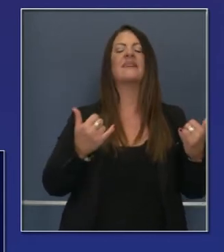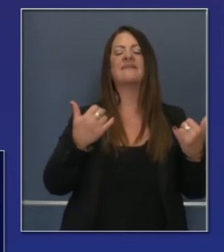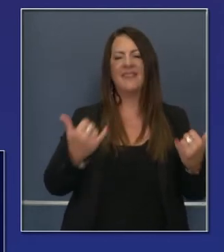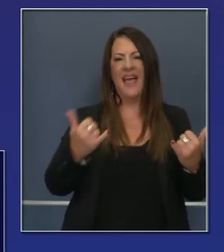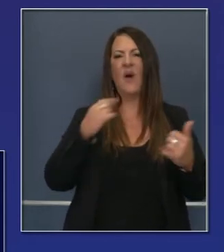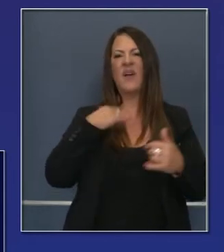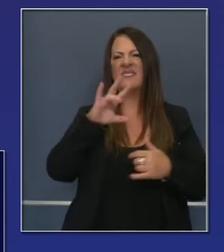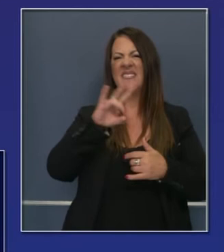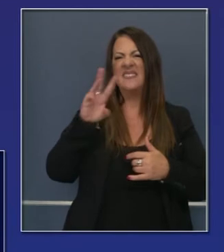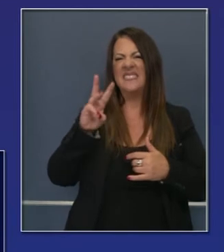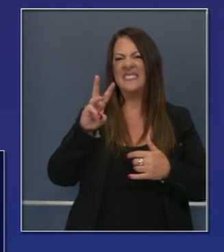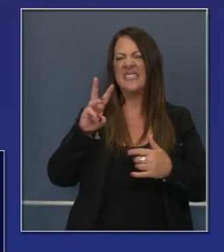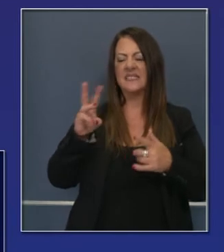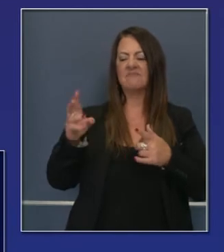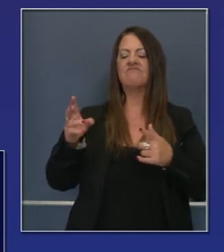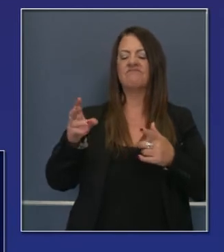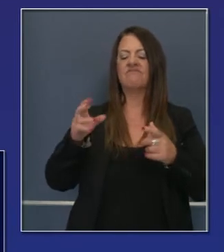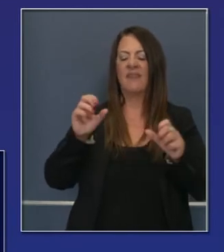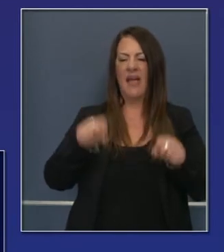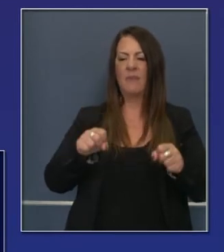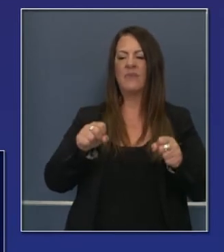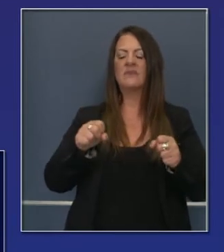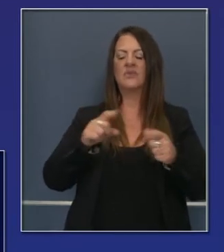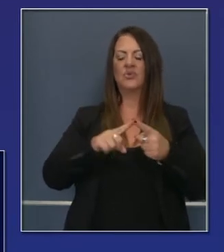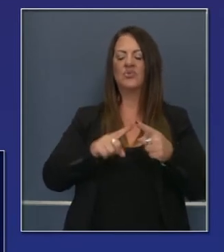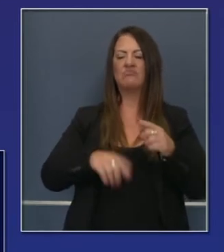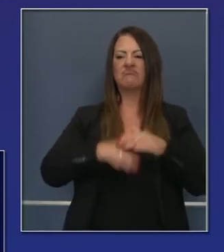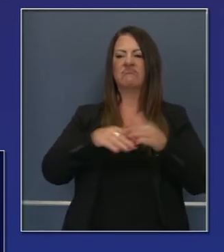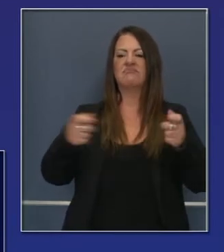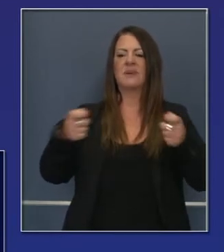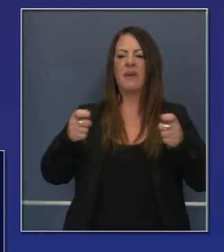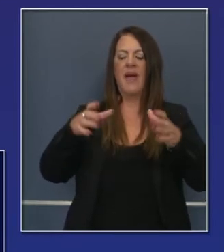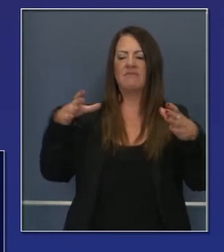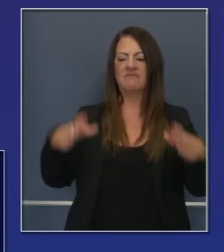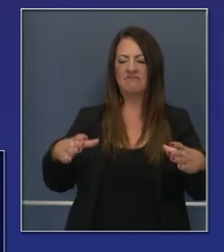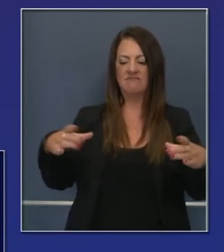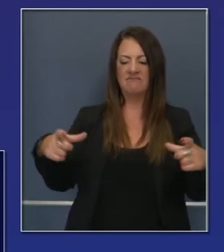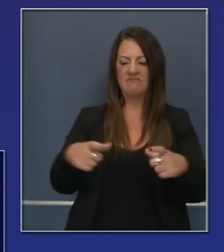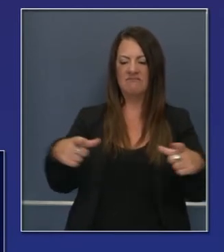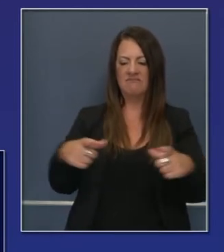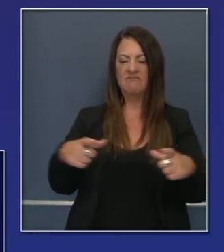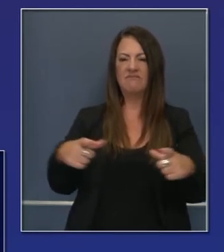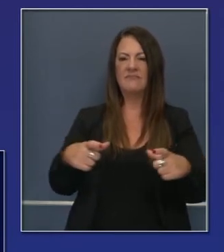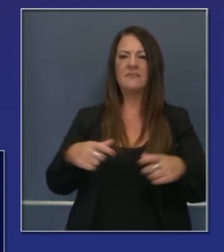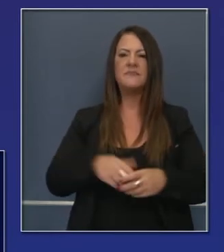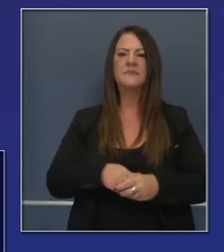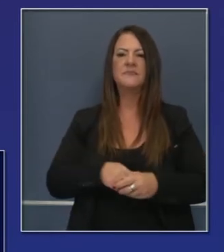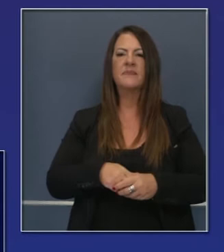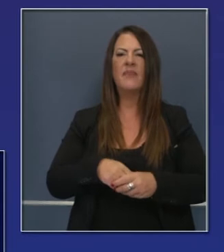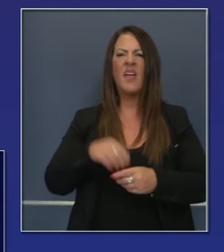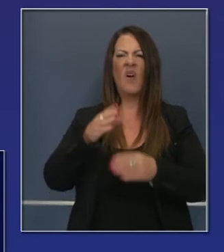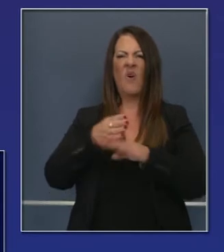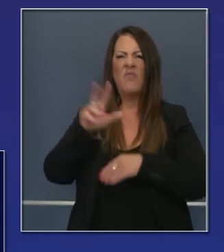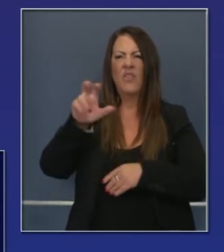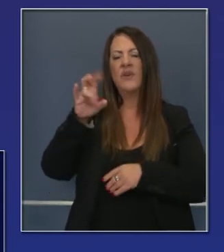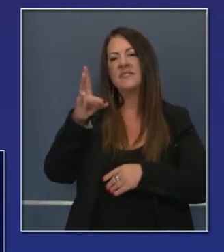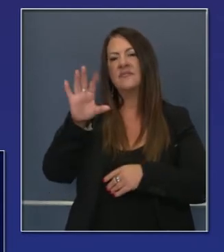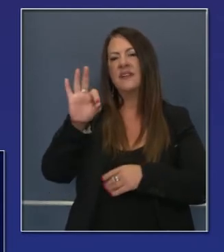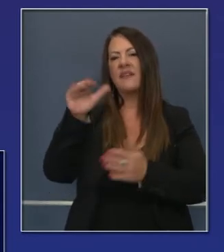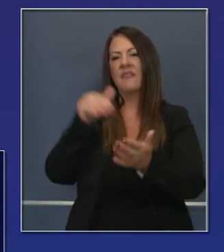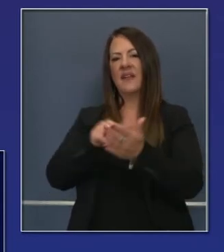contuvo en un 76 por ciento y la próxima transparencia, el complejo ZU, 26 por ciento de